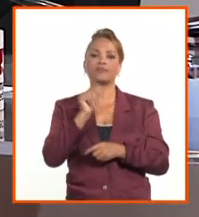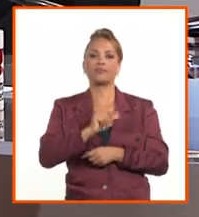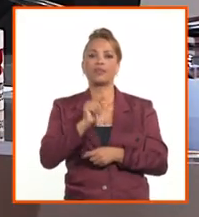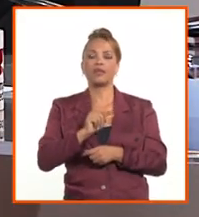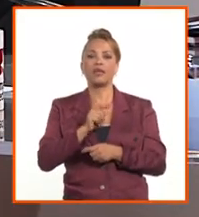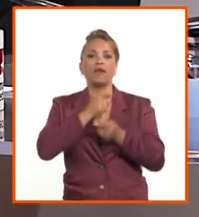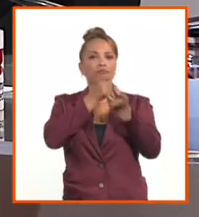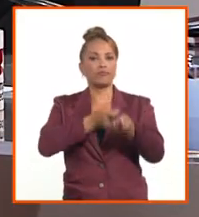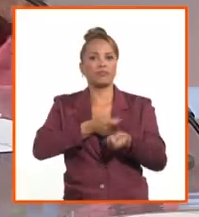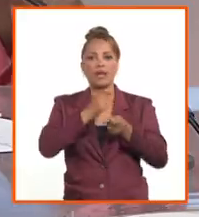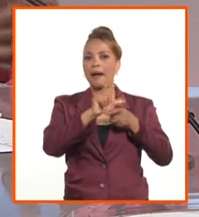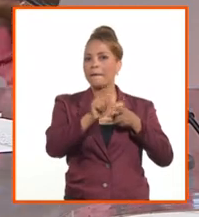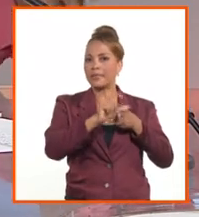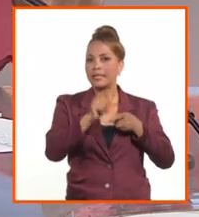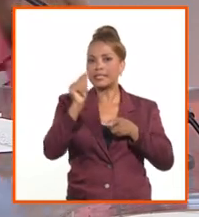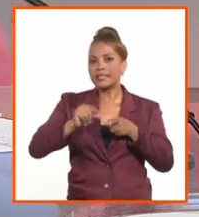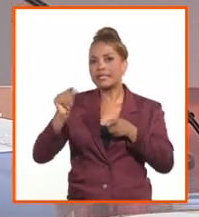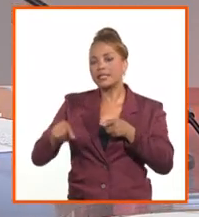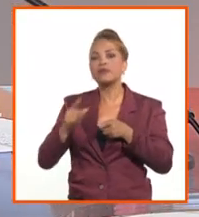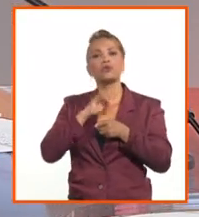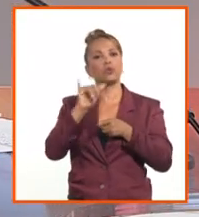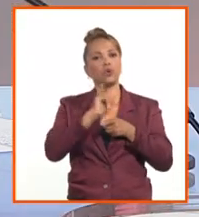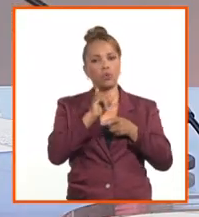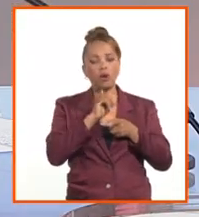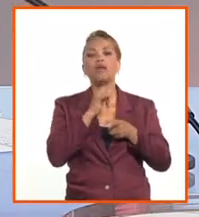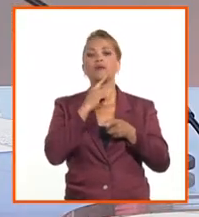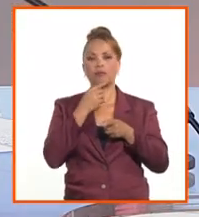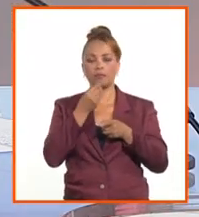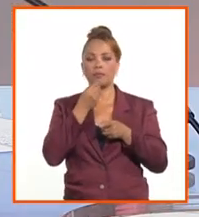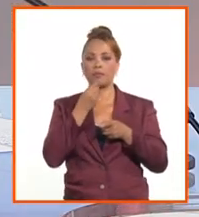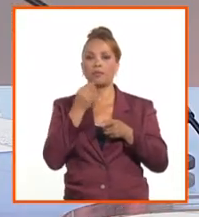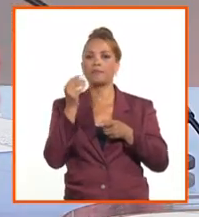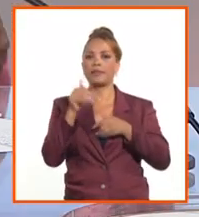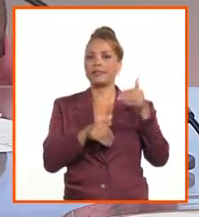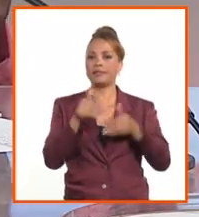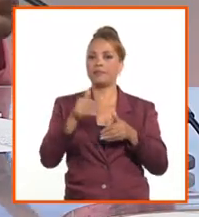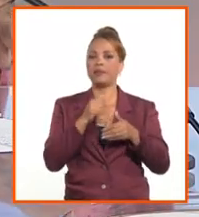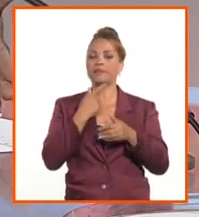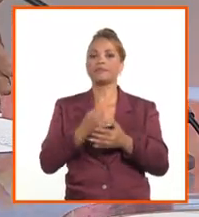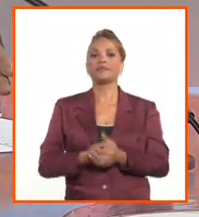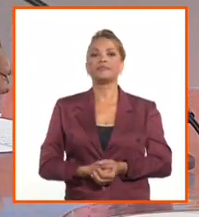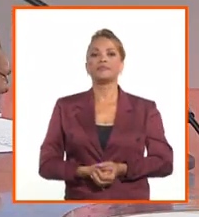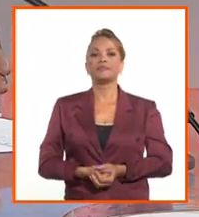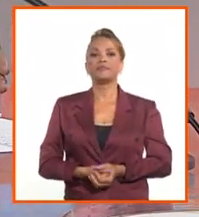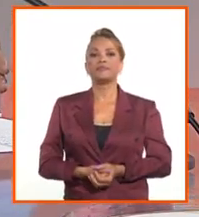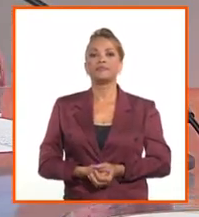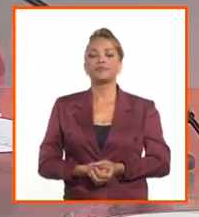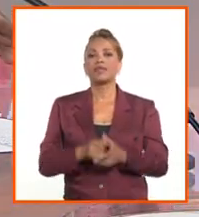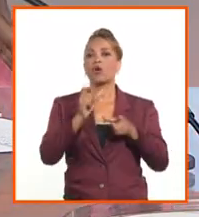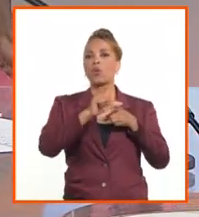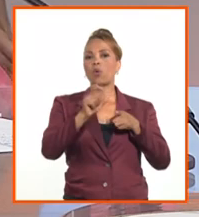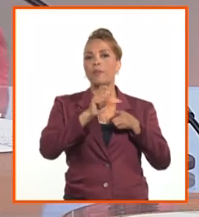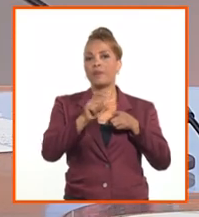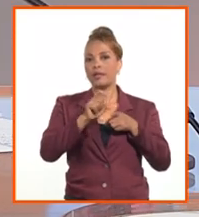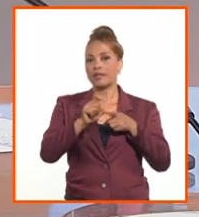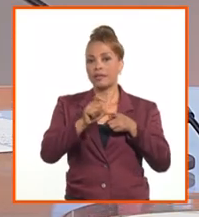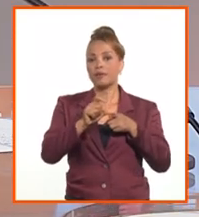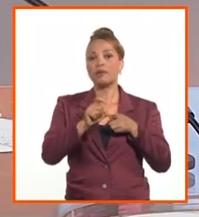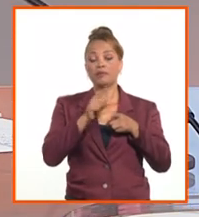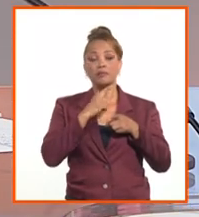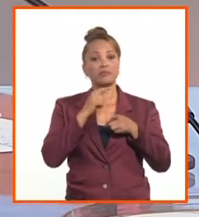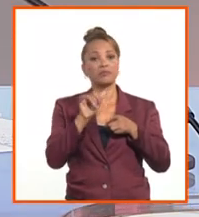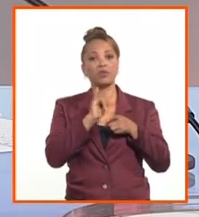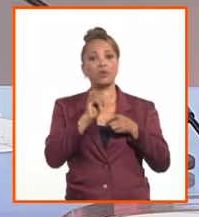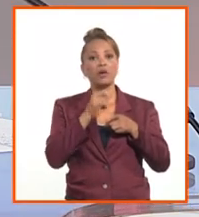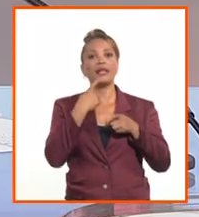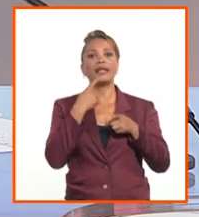Los campesinos, los agropecuarios que hacen esa actividad, van a participar las cooperativas no agropecuarias y, por supuesto, las